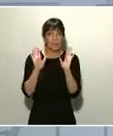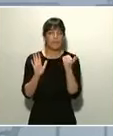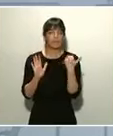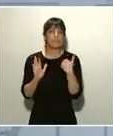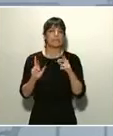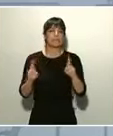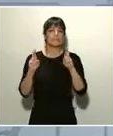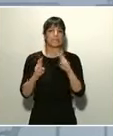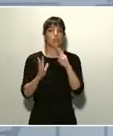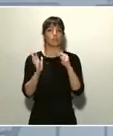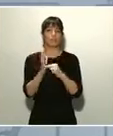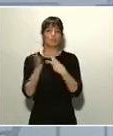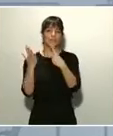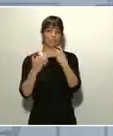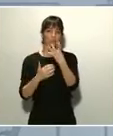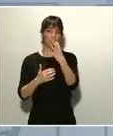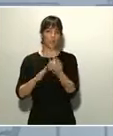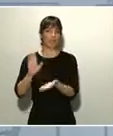recuperados.